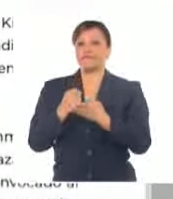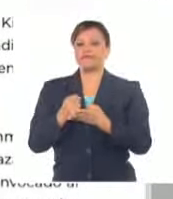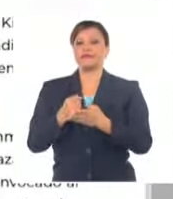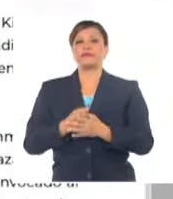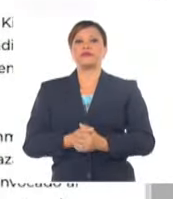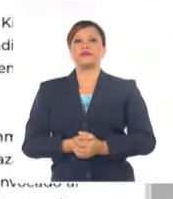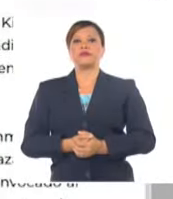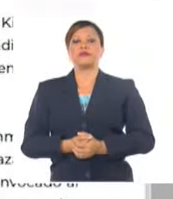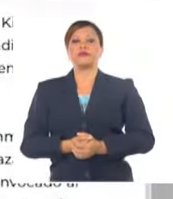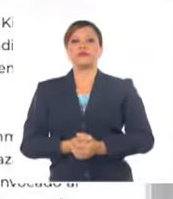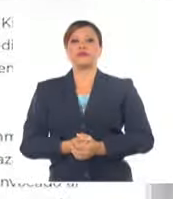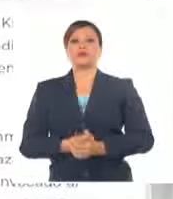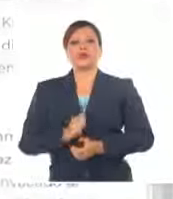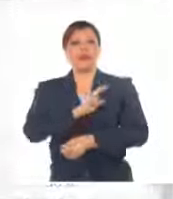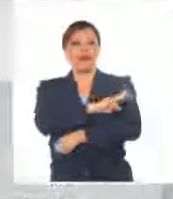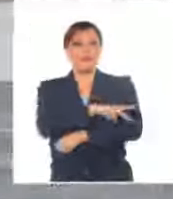a ese territorio dice yo Gracias.